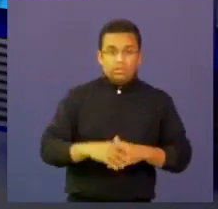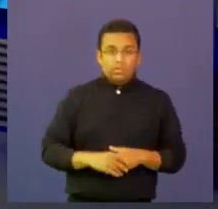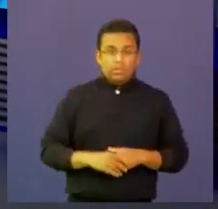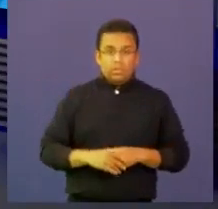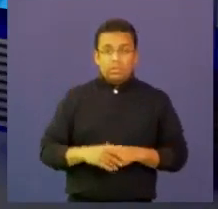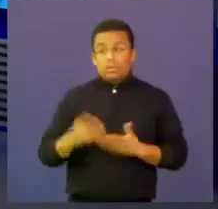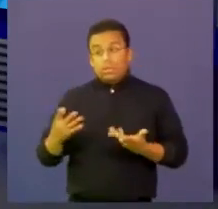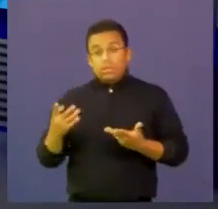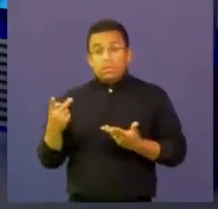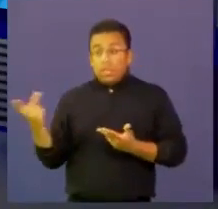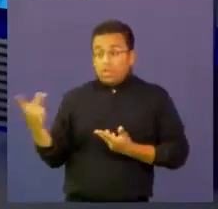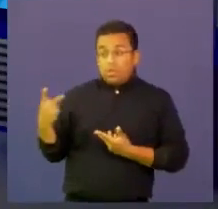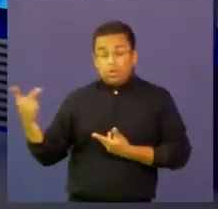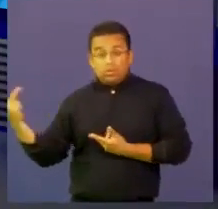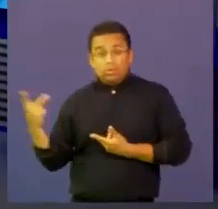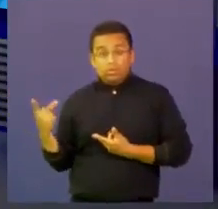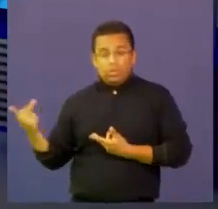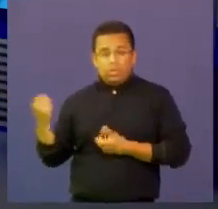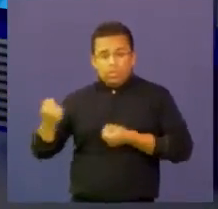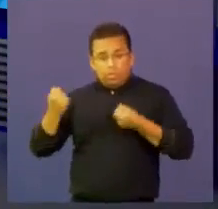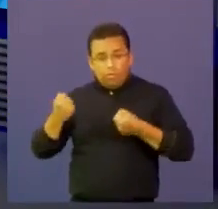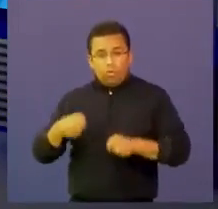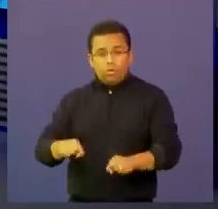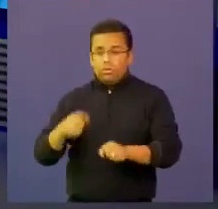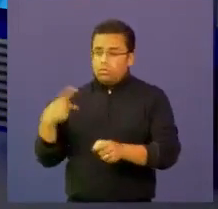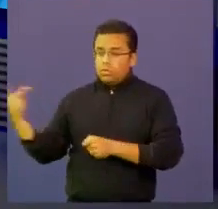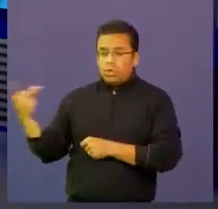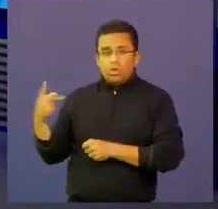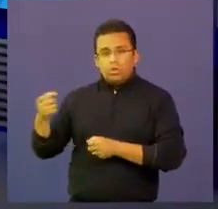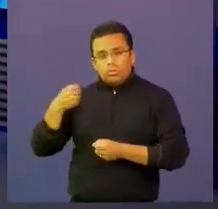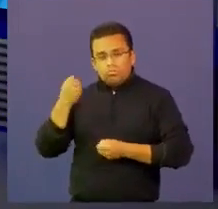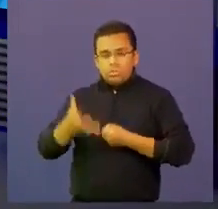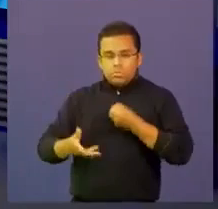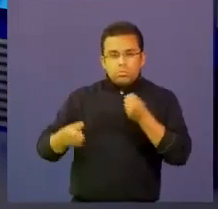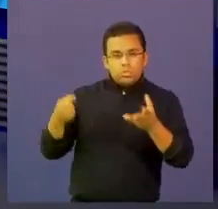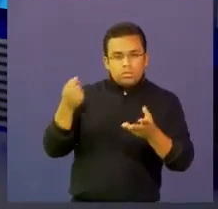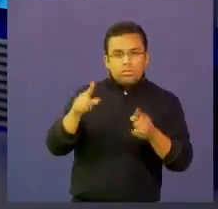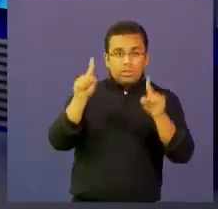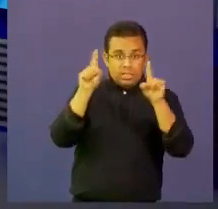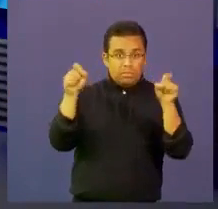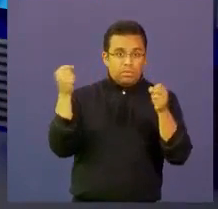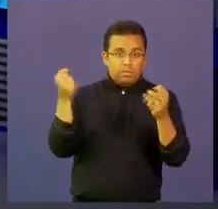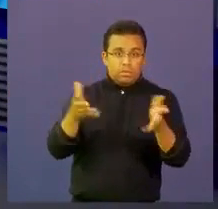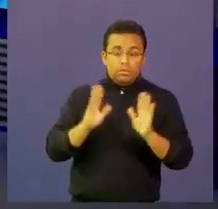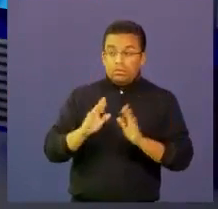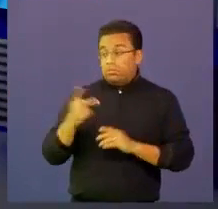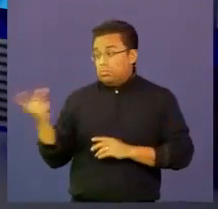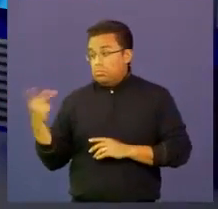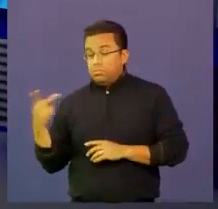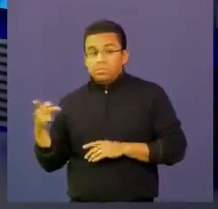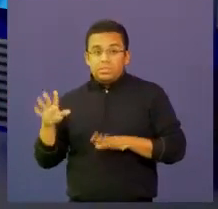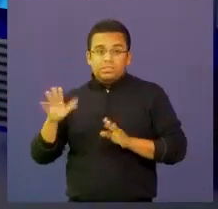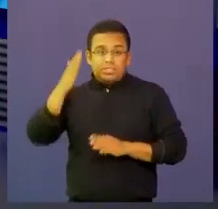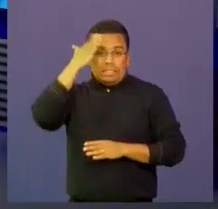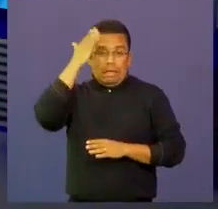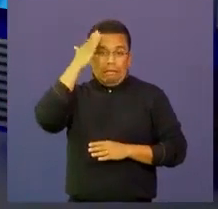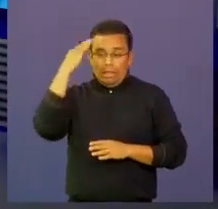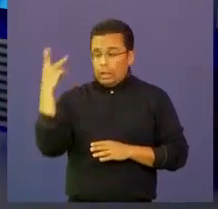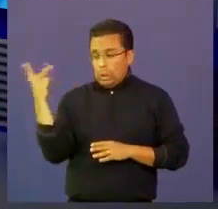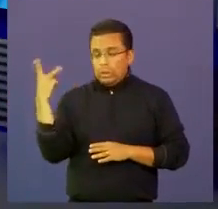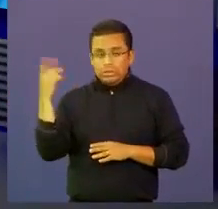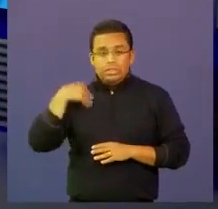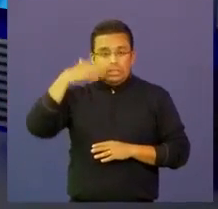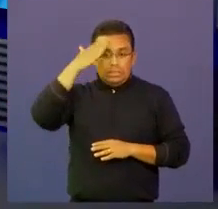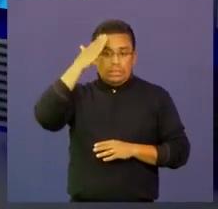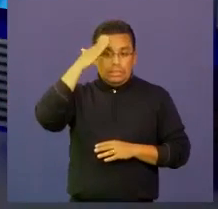tratado de fortalecer este tema y pues yo creo que a Paola y a mí nos queda una tarea muy